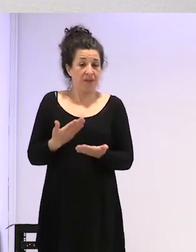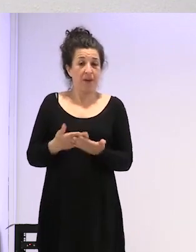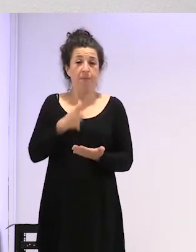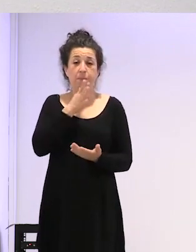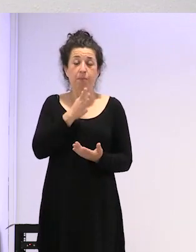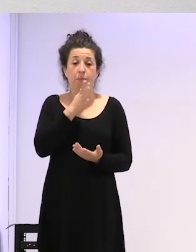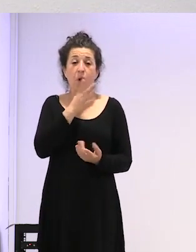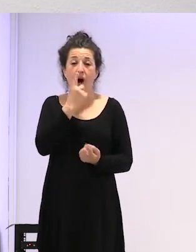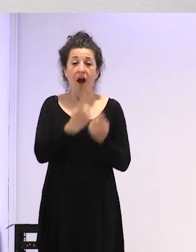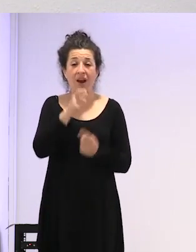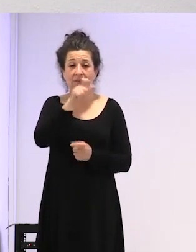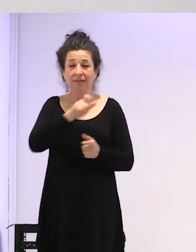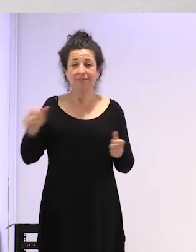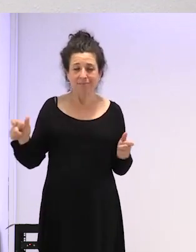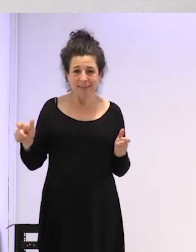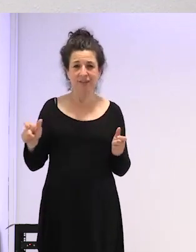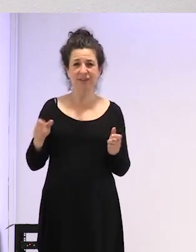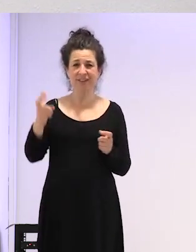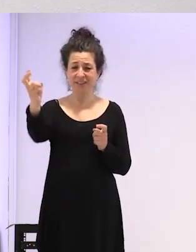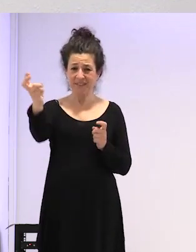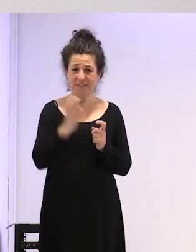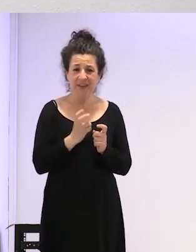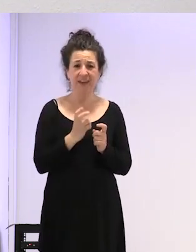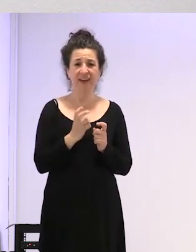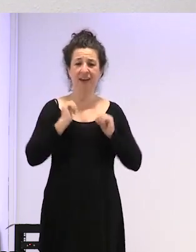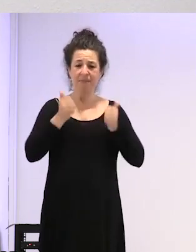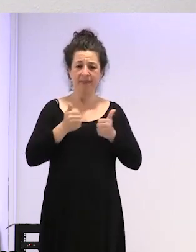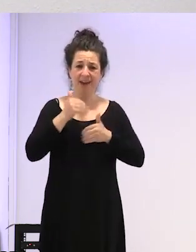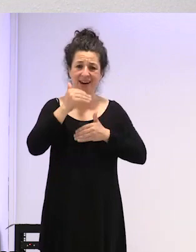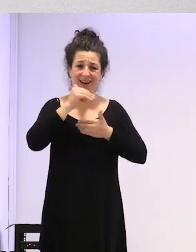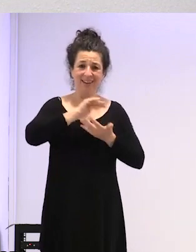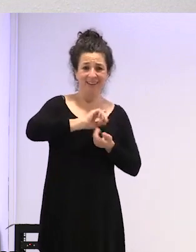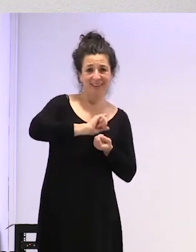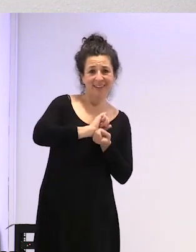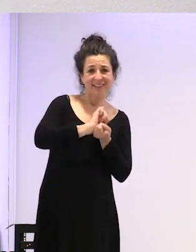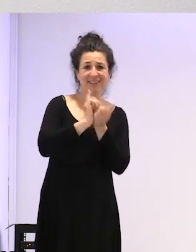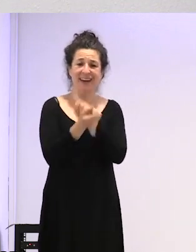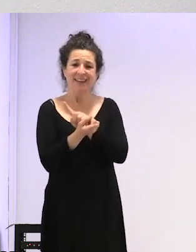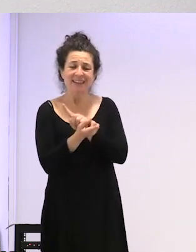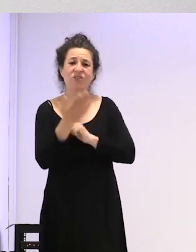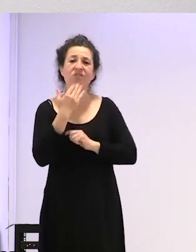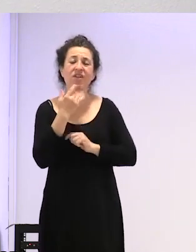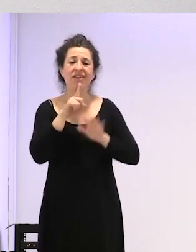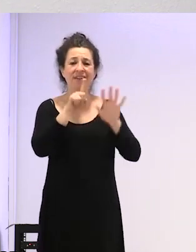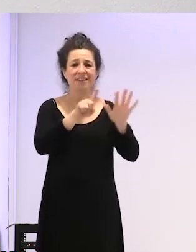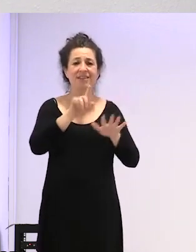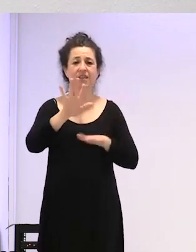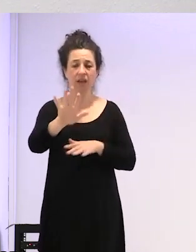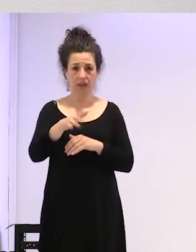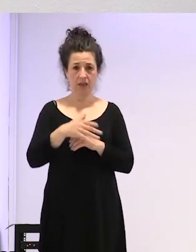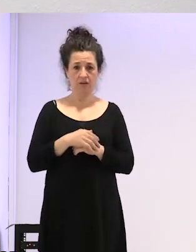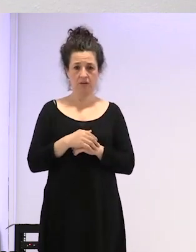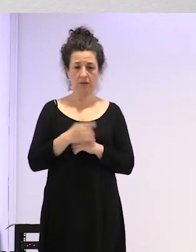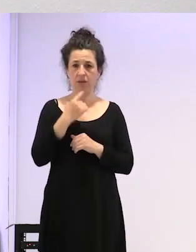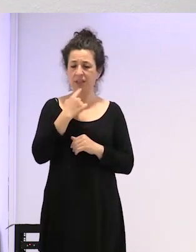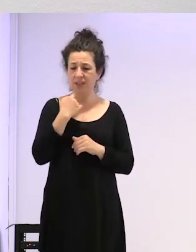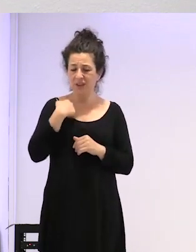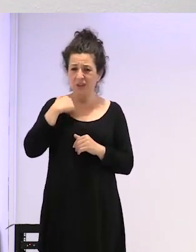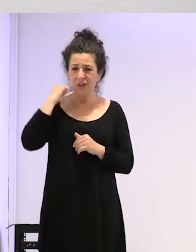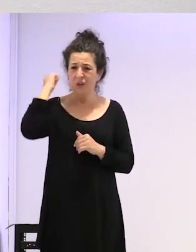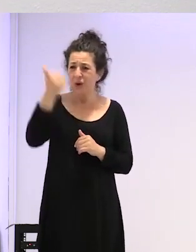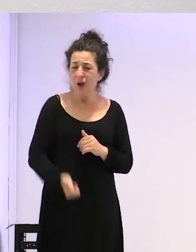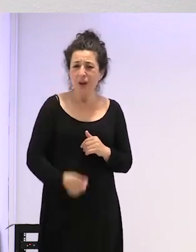a iniciar un tránsito a los 65 años y que le dicen no, yo siempre he sabido que era una mujer